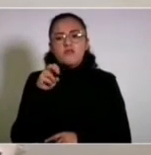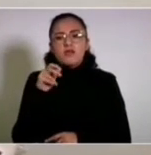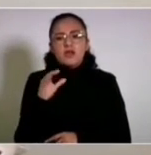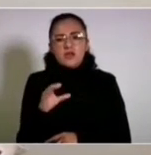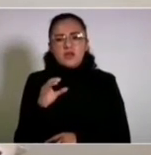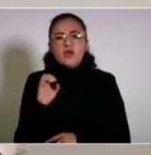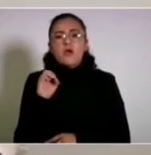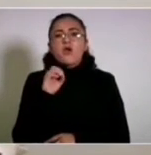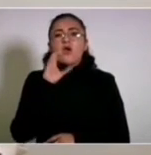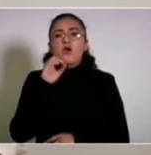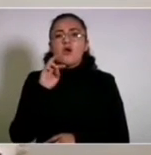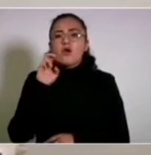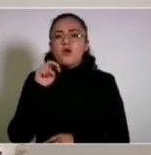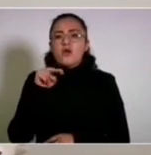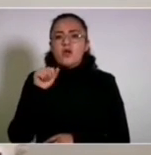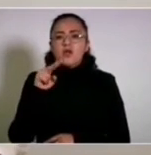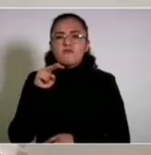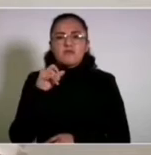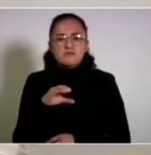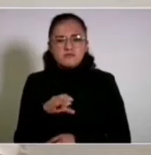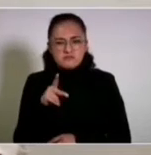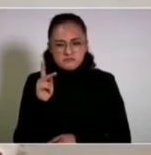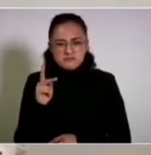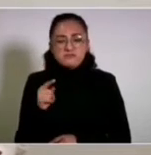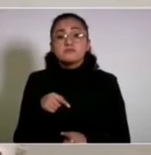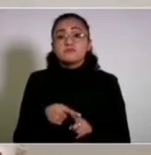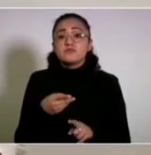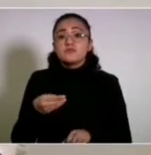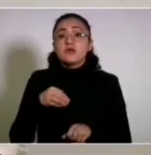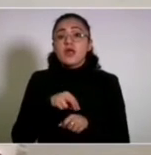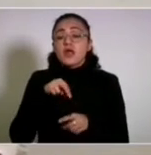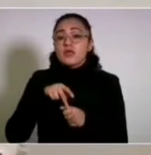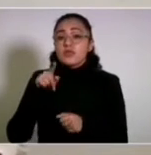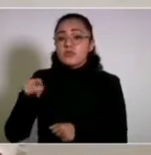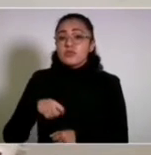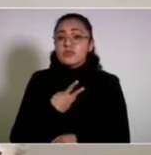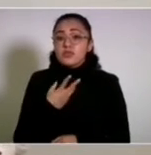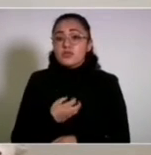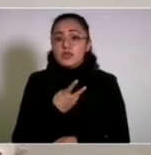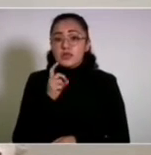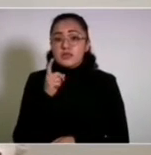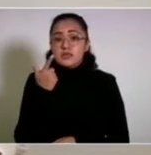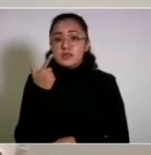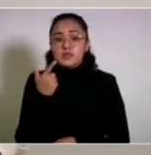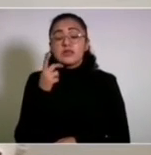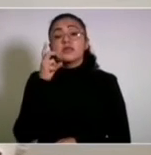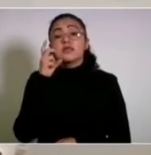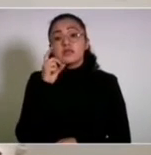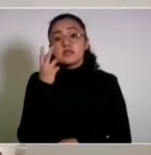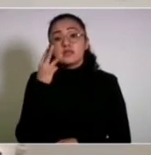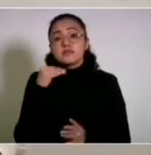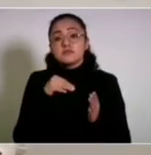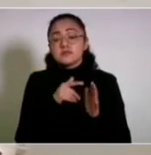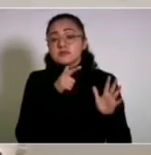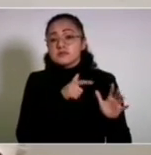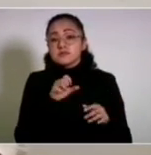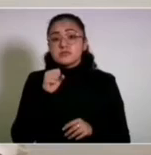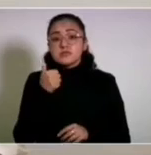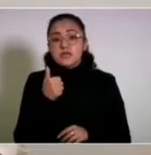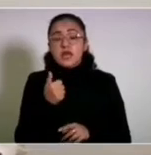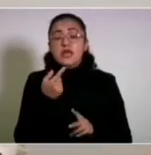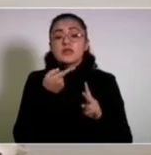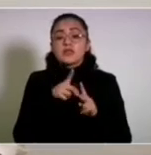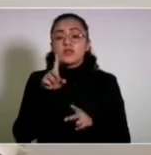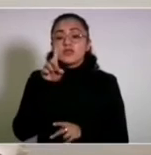Coronavac y serán aplicadas en Tehuacán 33 mil 766 a partir del